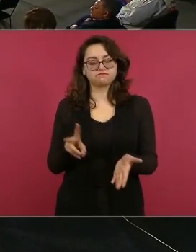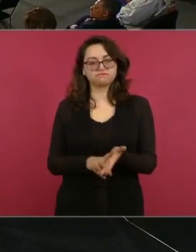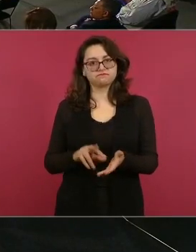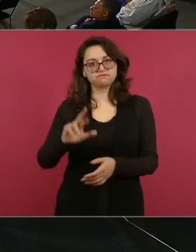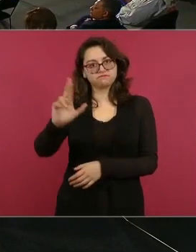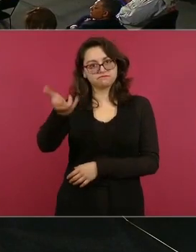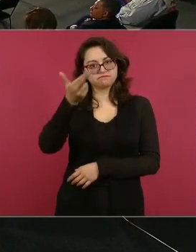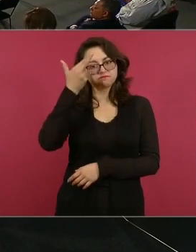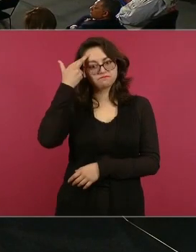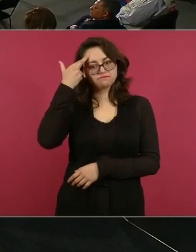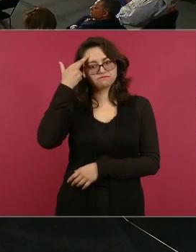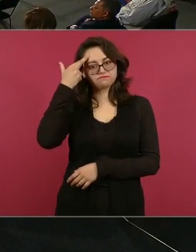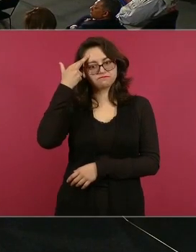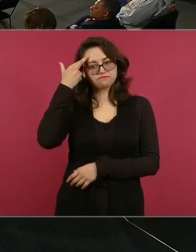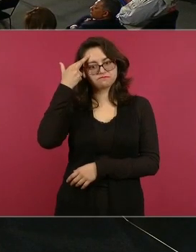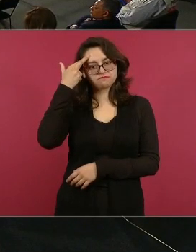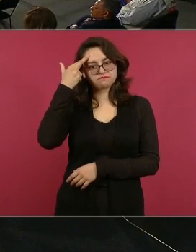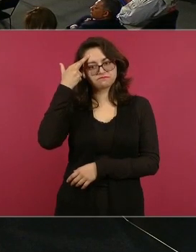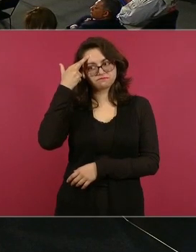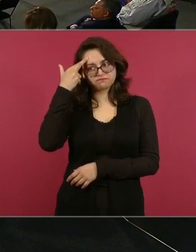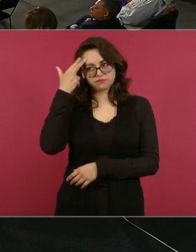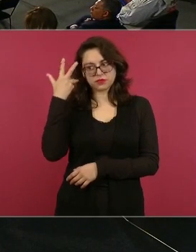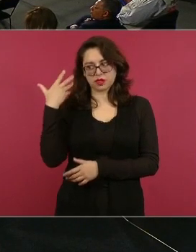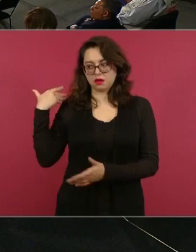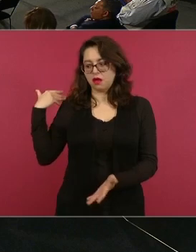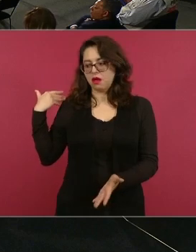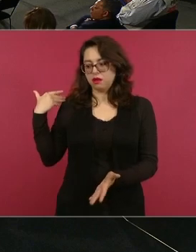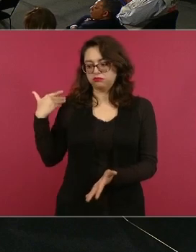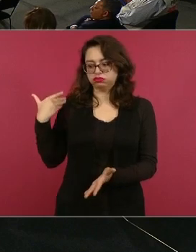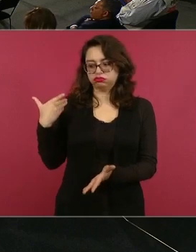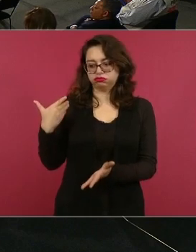eso no, ha desaparecido,